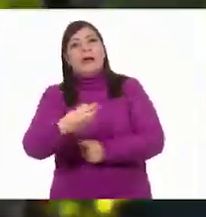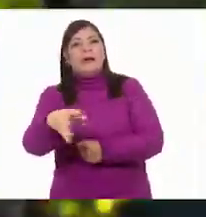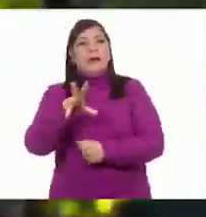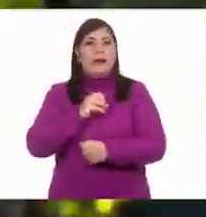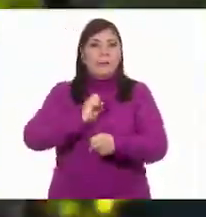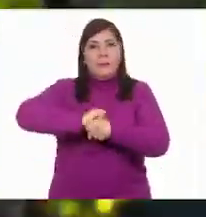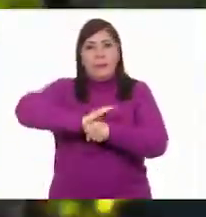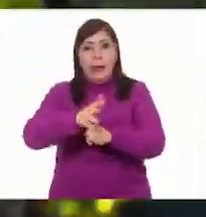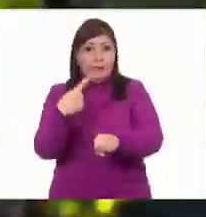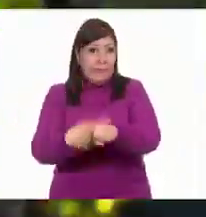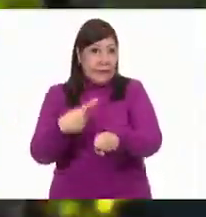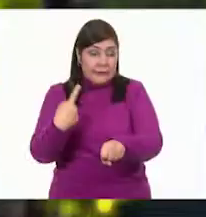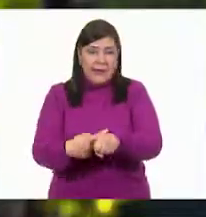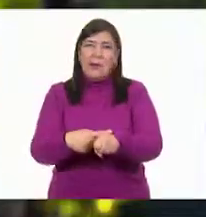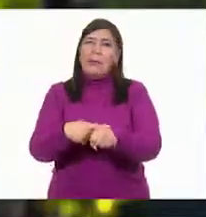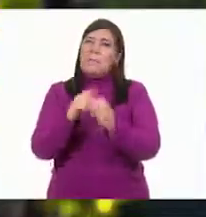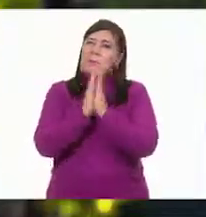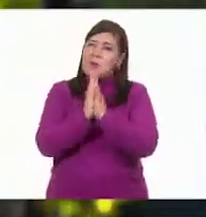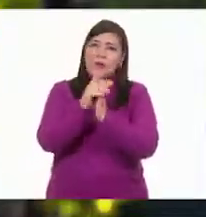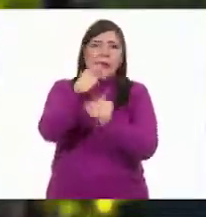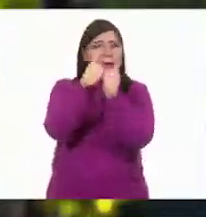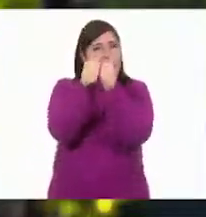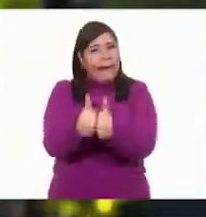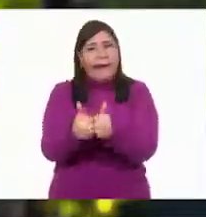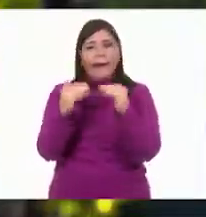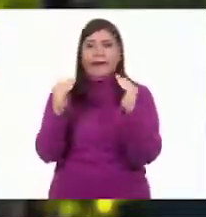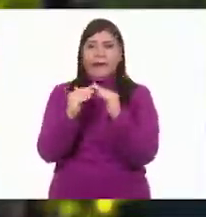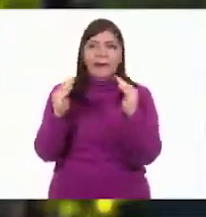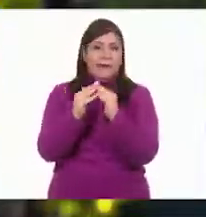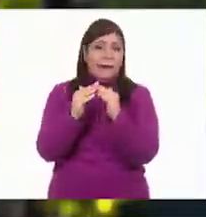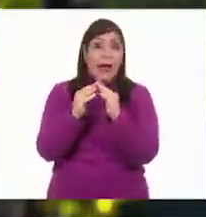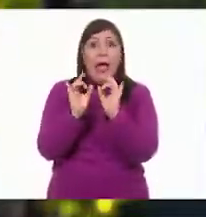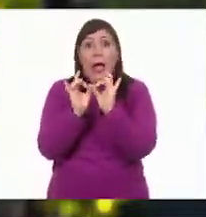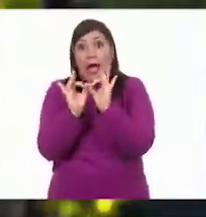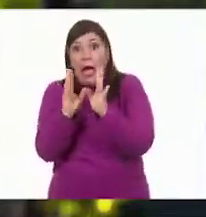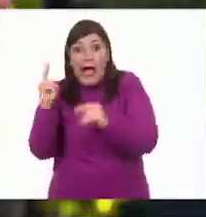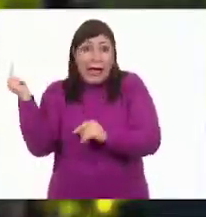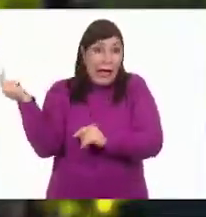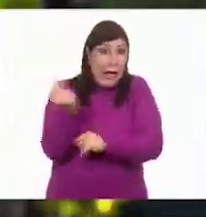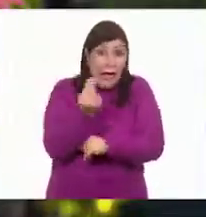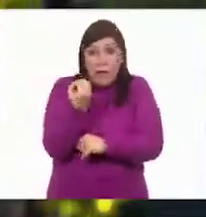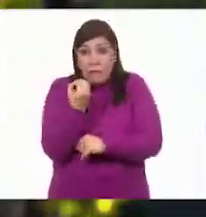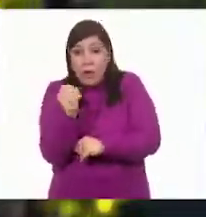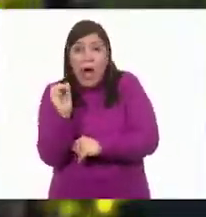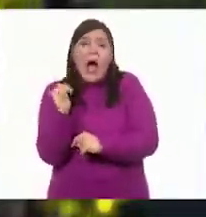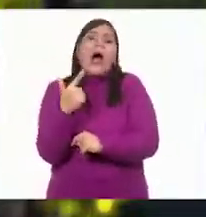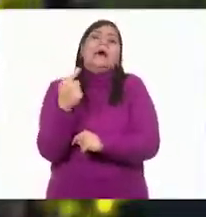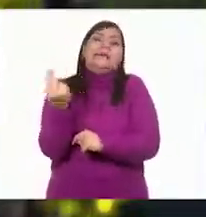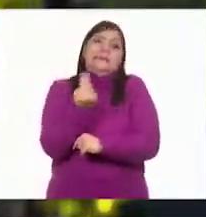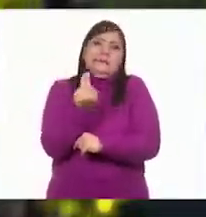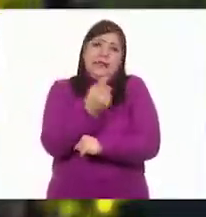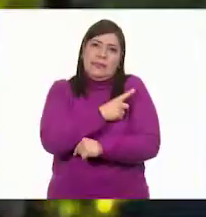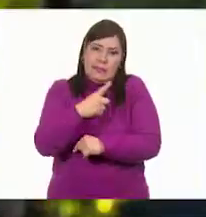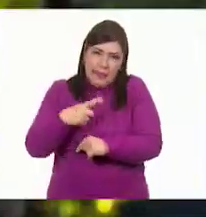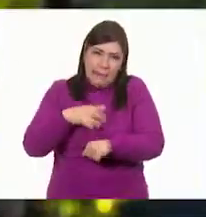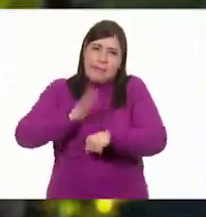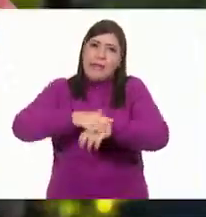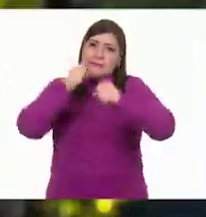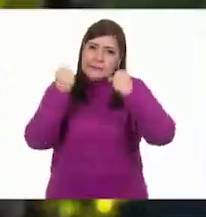Trata de no salir de casa a menos que sea muy necesario. Y si lo haces,